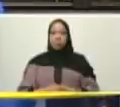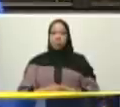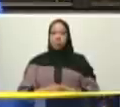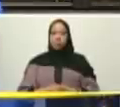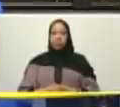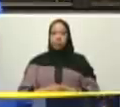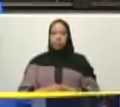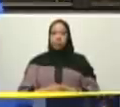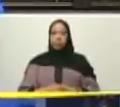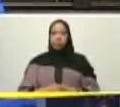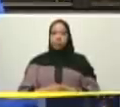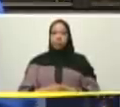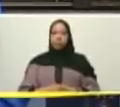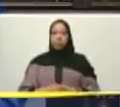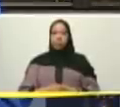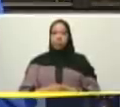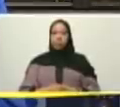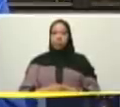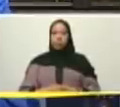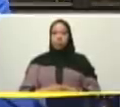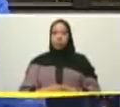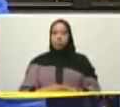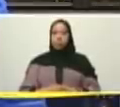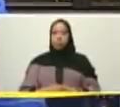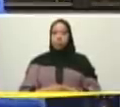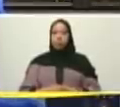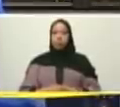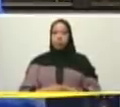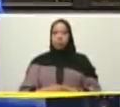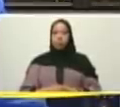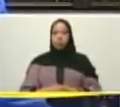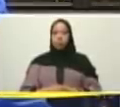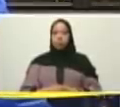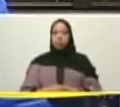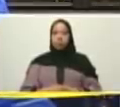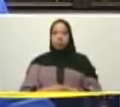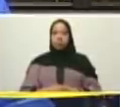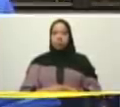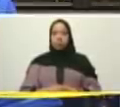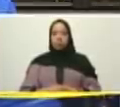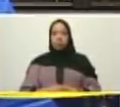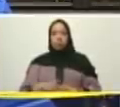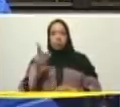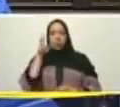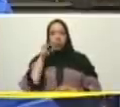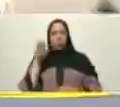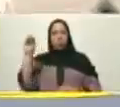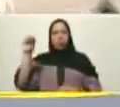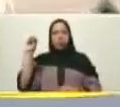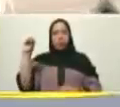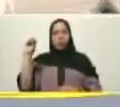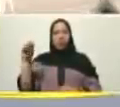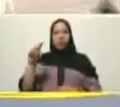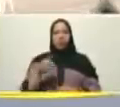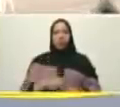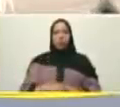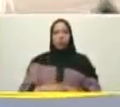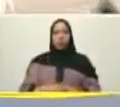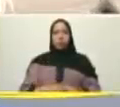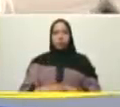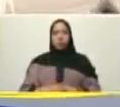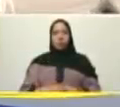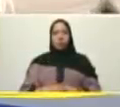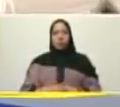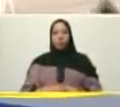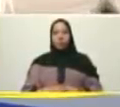vamos a avanzar en esto Luis José allá viene Luis José allá viene Luis José